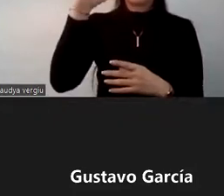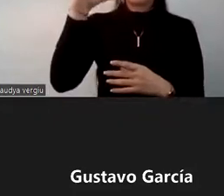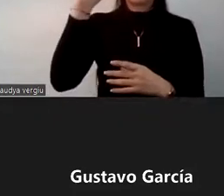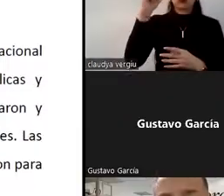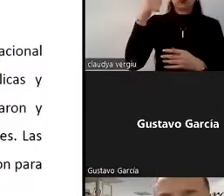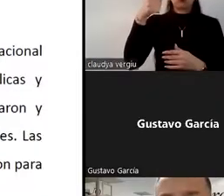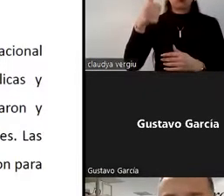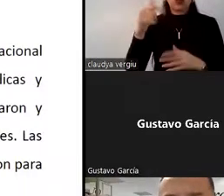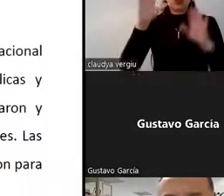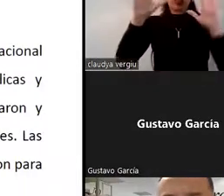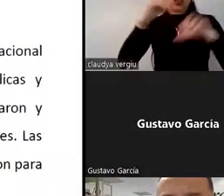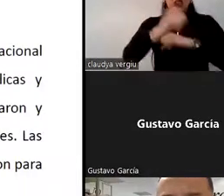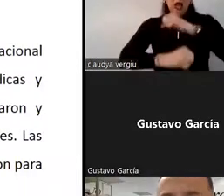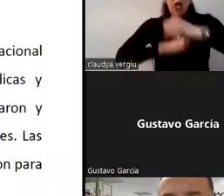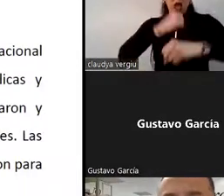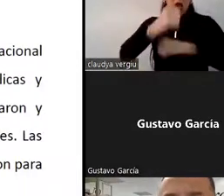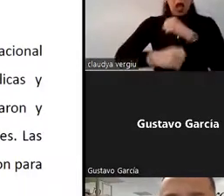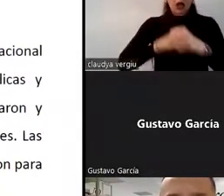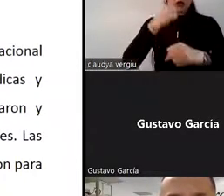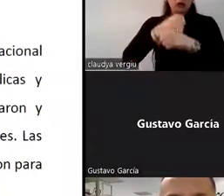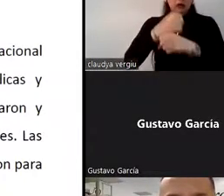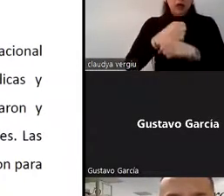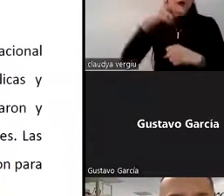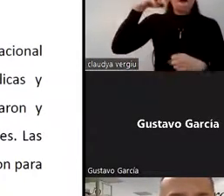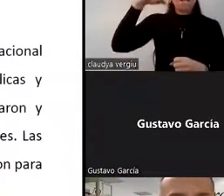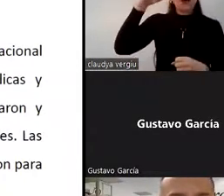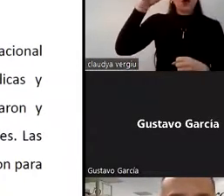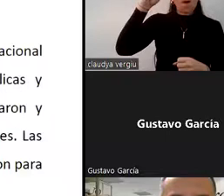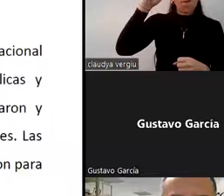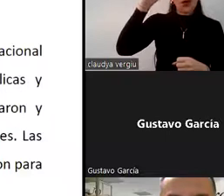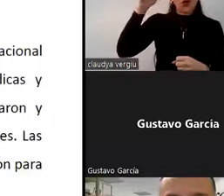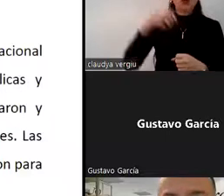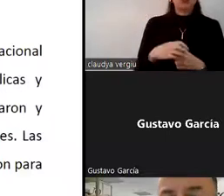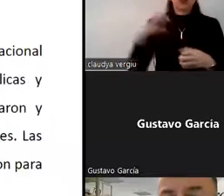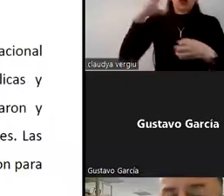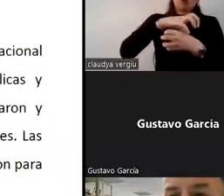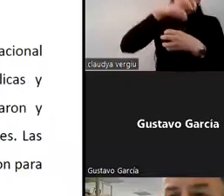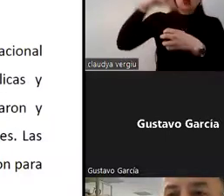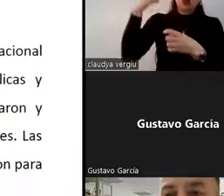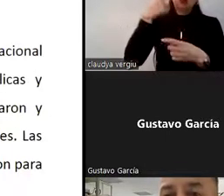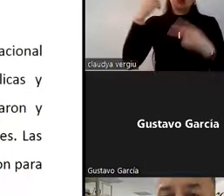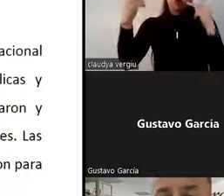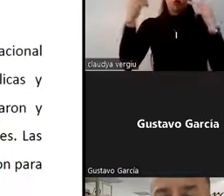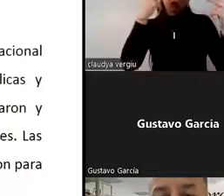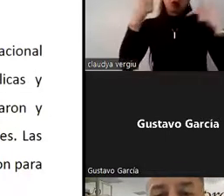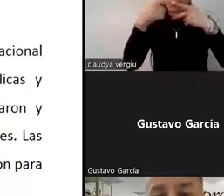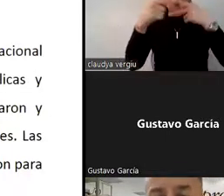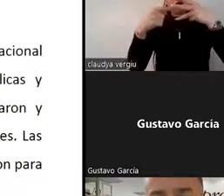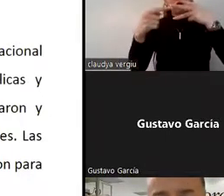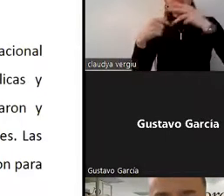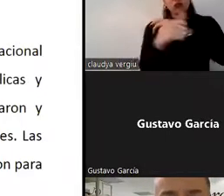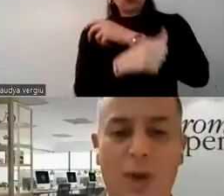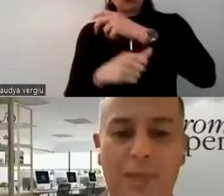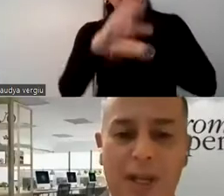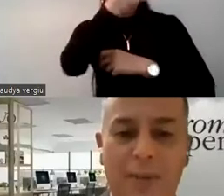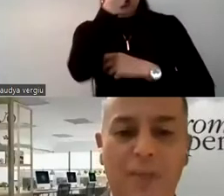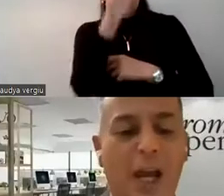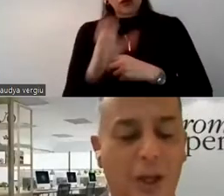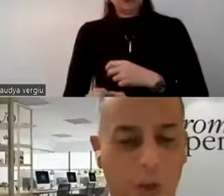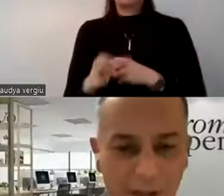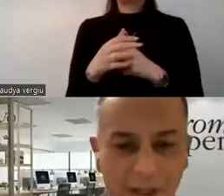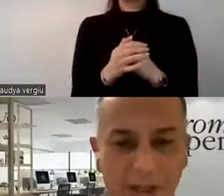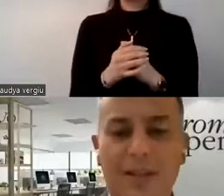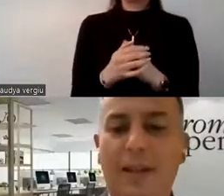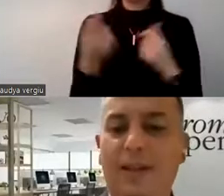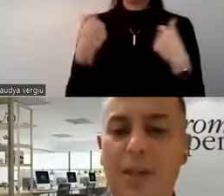con más de diez años de experiencia en ProPerú y el trabajo constante en proyectos de promoción turística para los mercados de Centroamérica, el Caribe y Sudamérica.